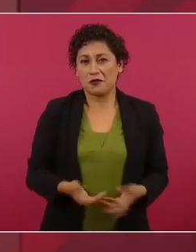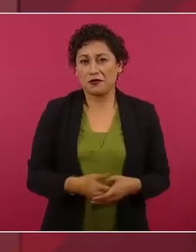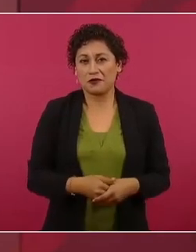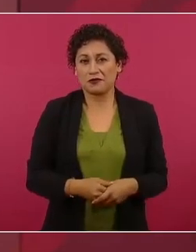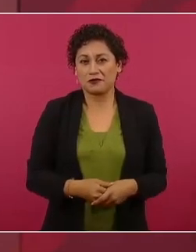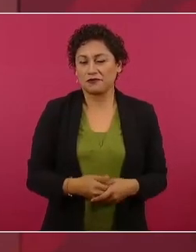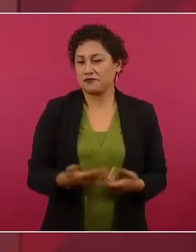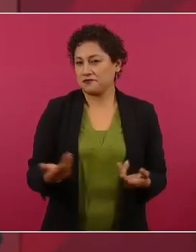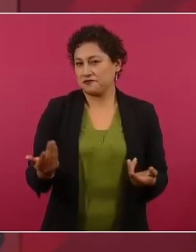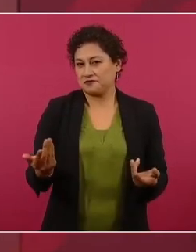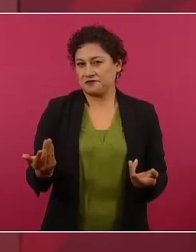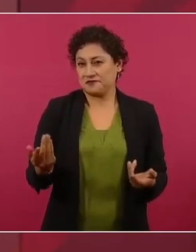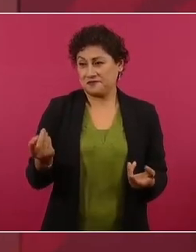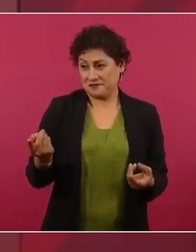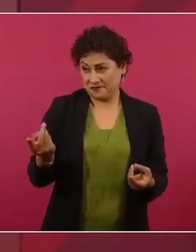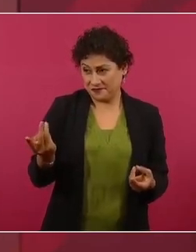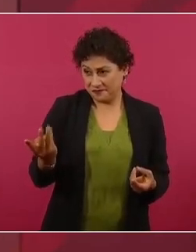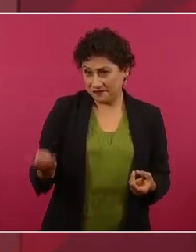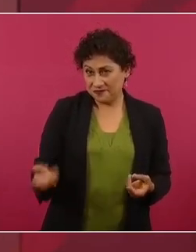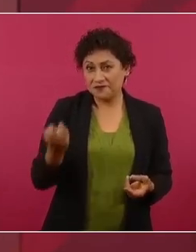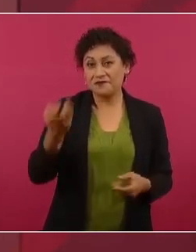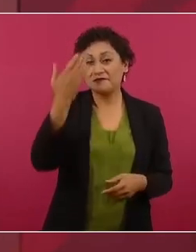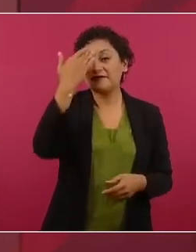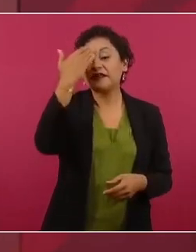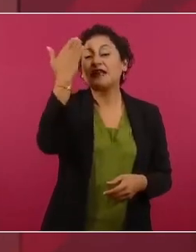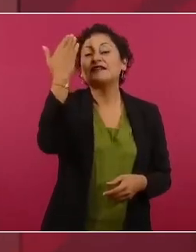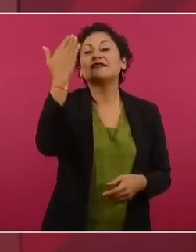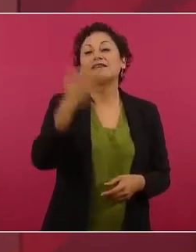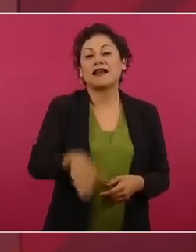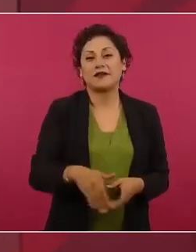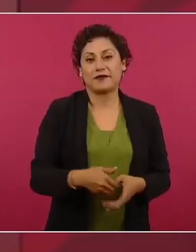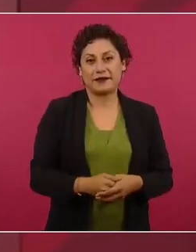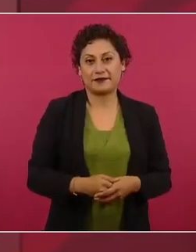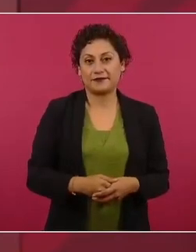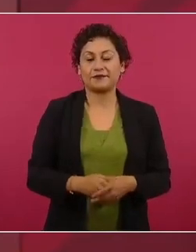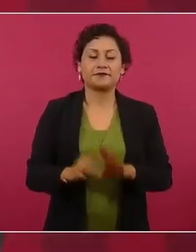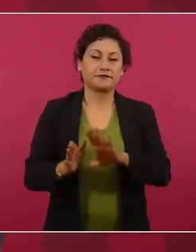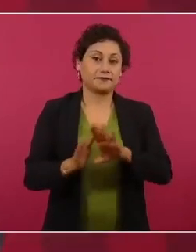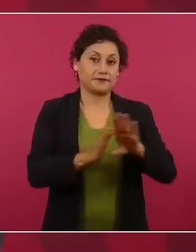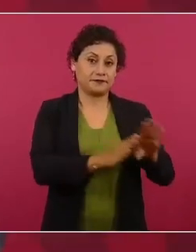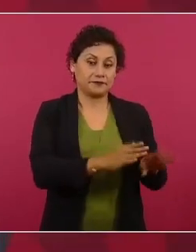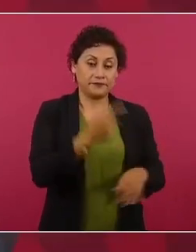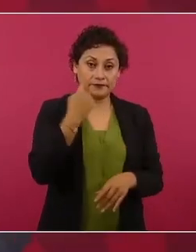todo eso se sabe. ahora, ahora,